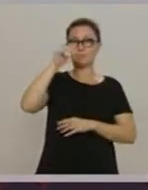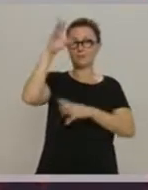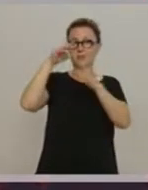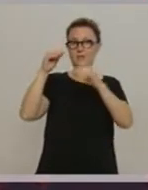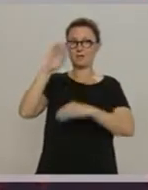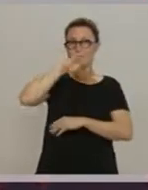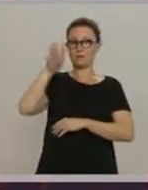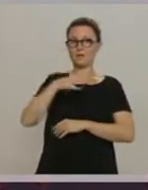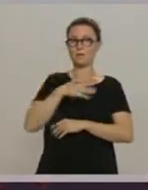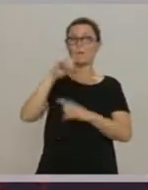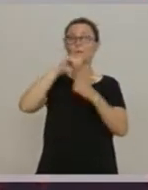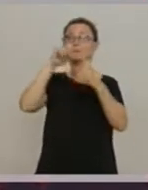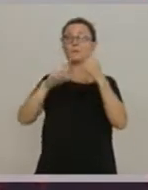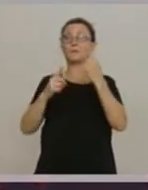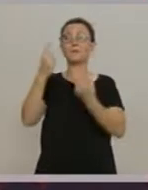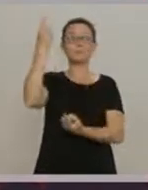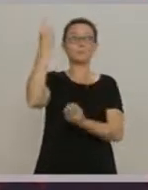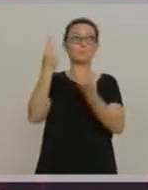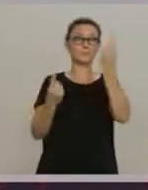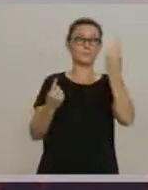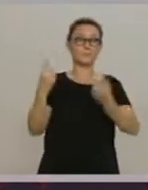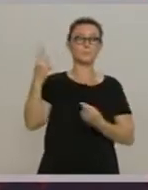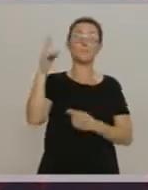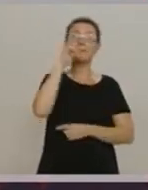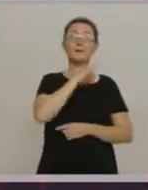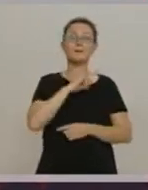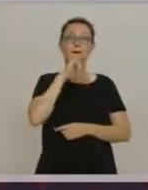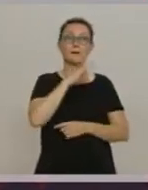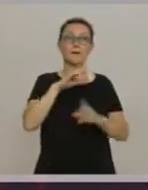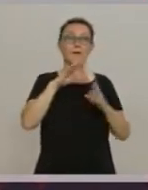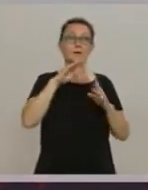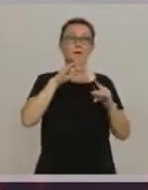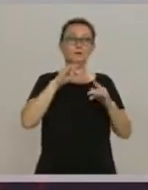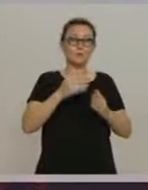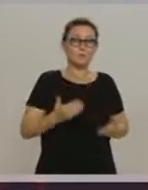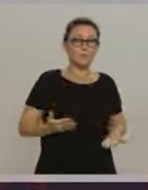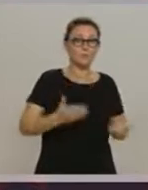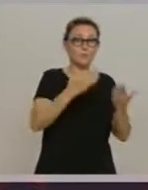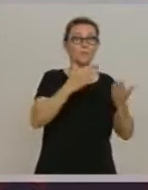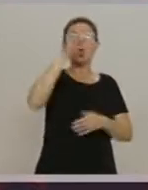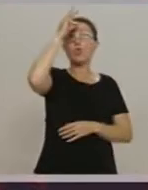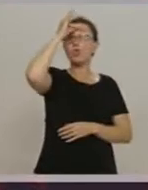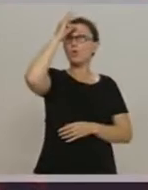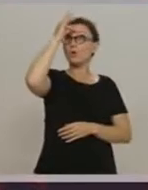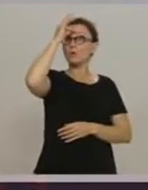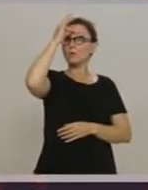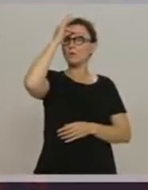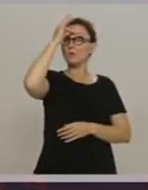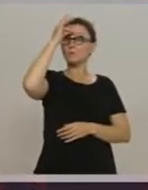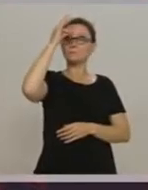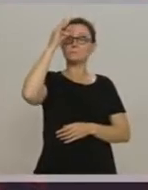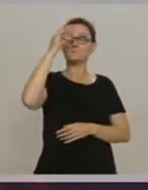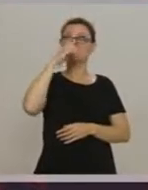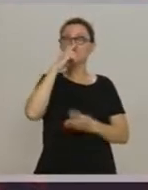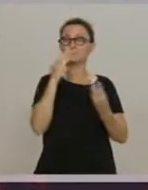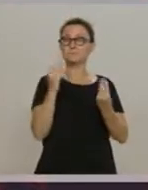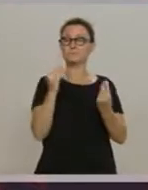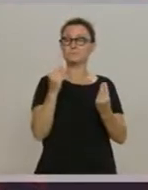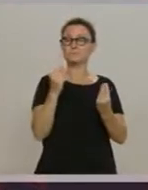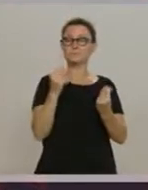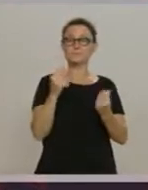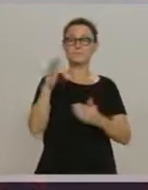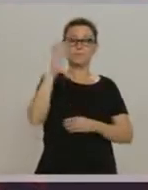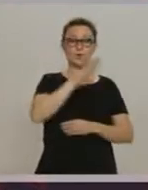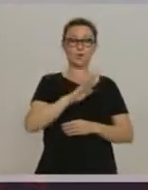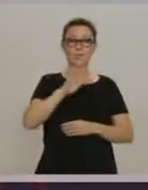haber alguna tormenta aislada, y en Canarias llega calima. Y durante la jornada del domingo, según las previsiones, las temperaturas en